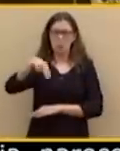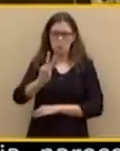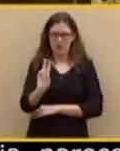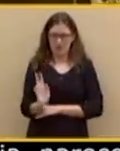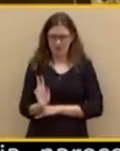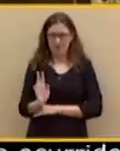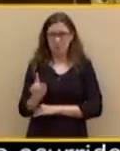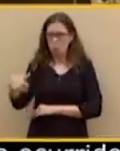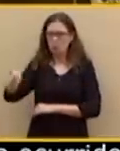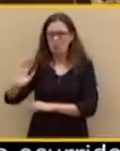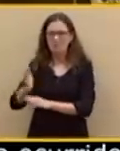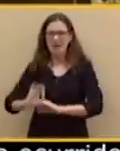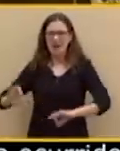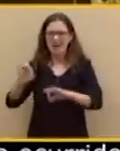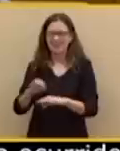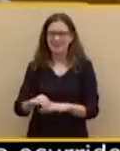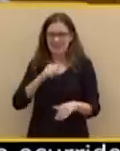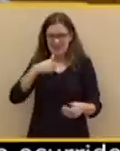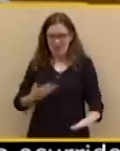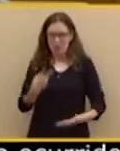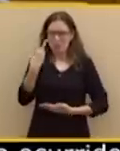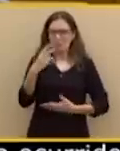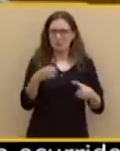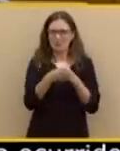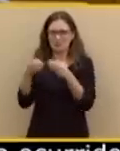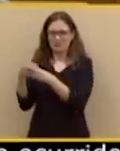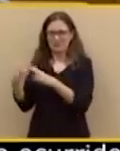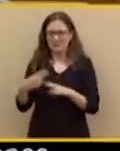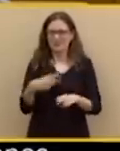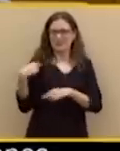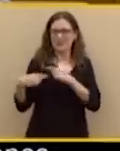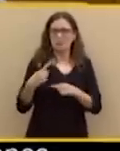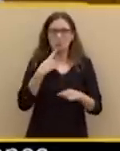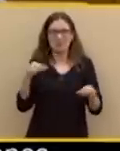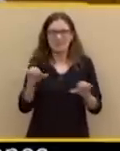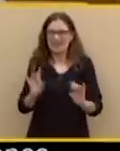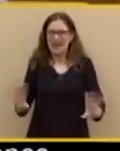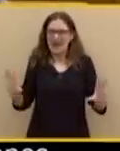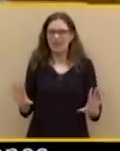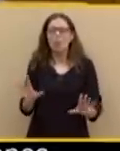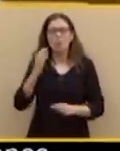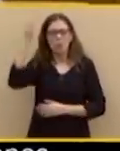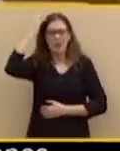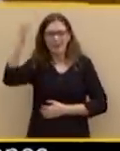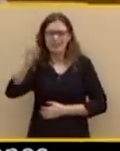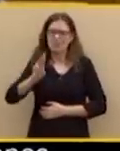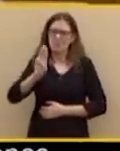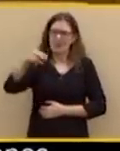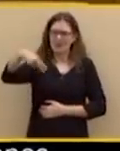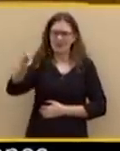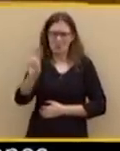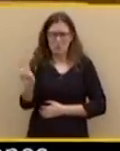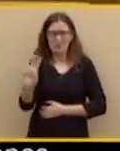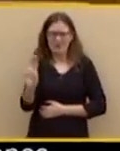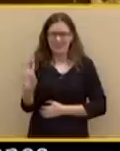instituciones tradicionales a prueba de crisis son la monarquía y el Partido Nacionalista Vasco, bien unidos por la Cruz de